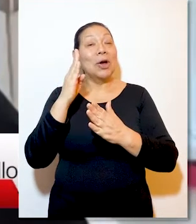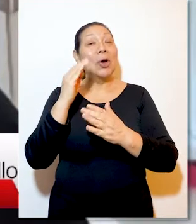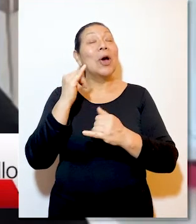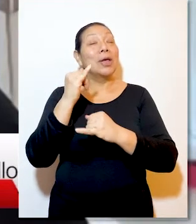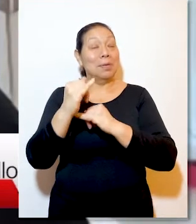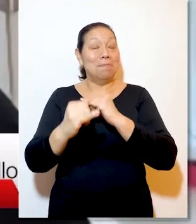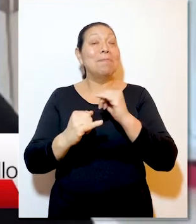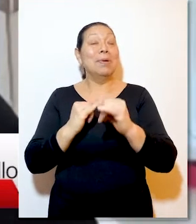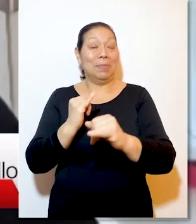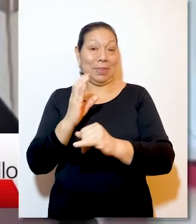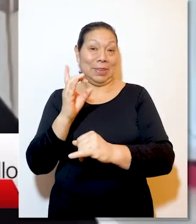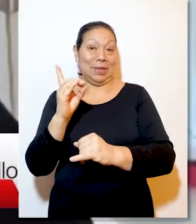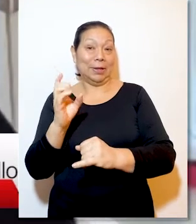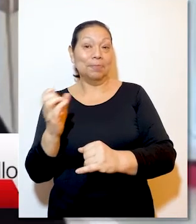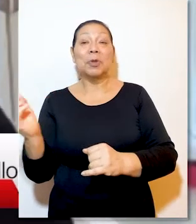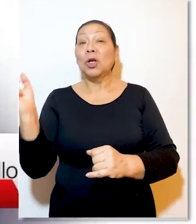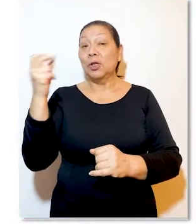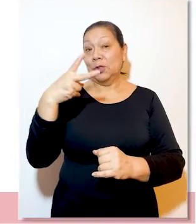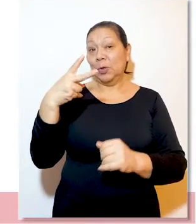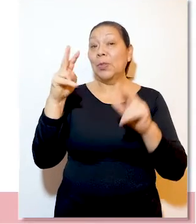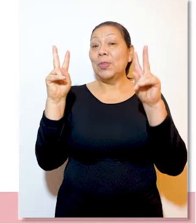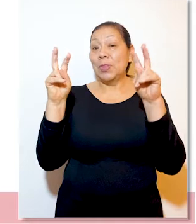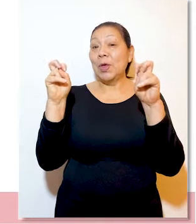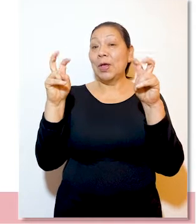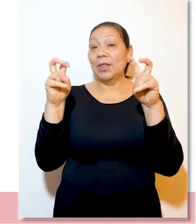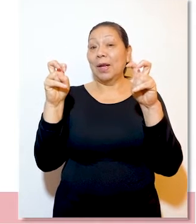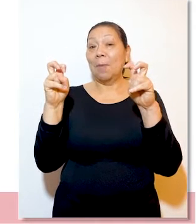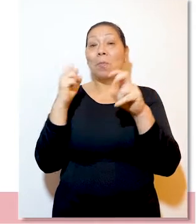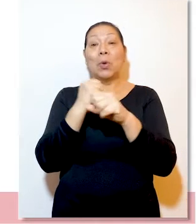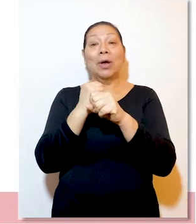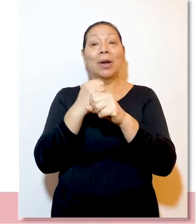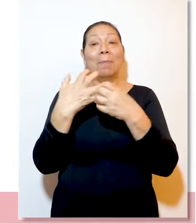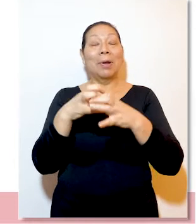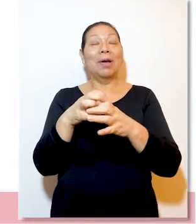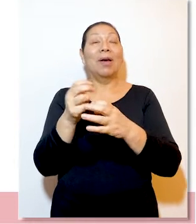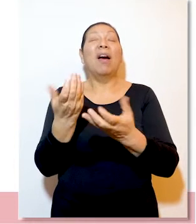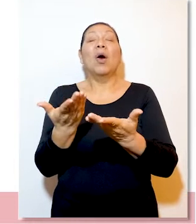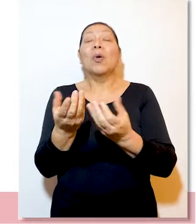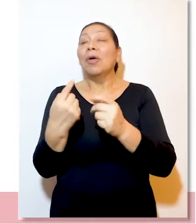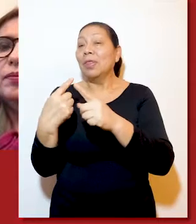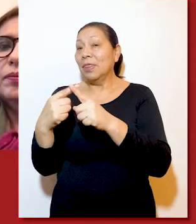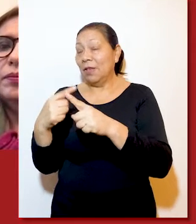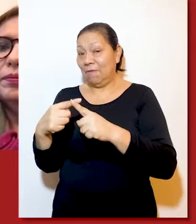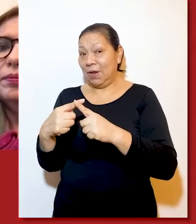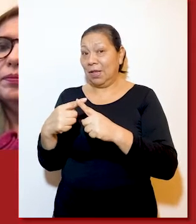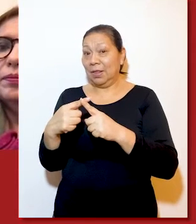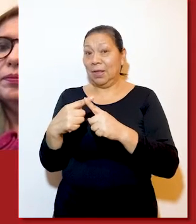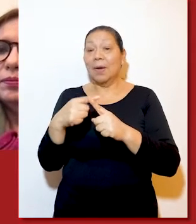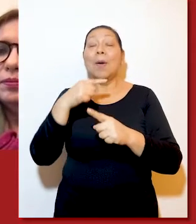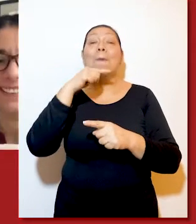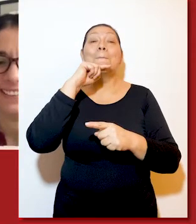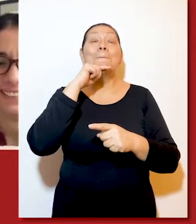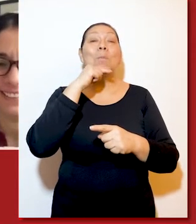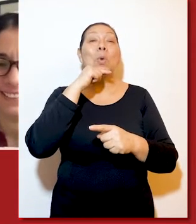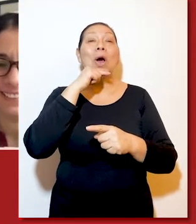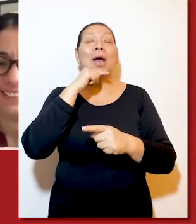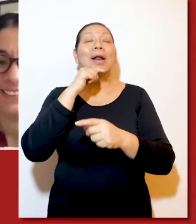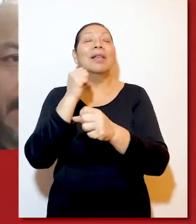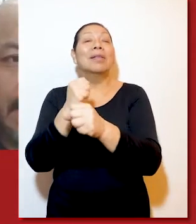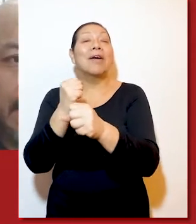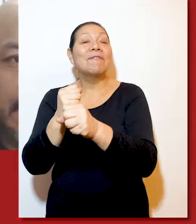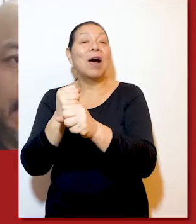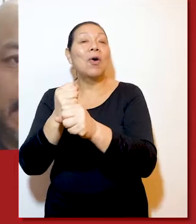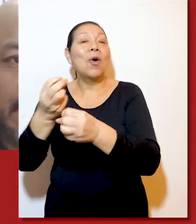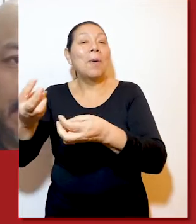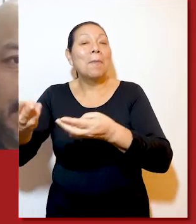Países del Banco Interamericano de Desarrollo. El segundo tema fue Mujeres en el empleo y la empresa, y se abordó sobre la situación de la mujer